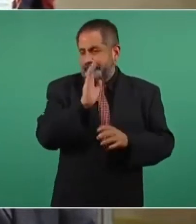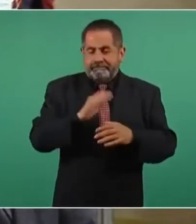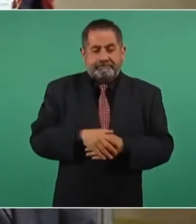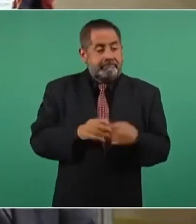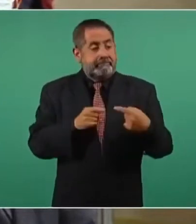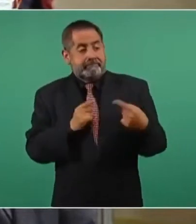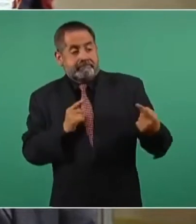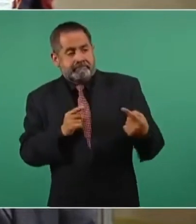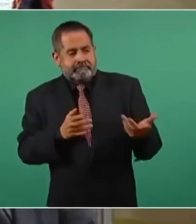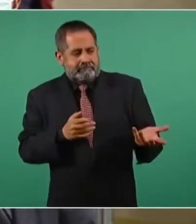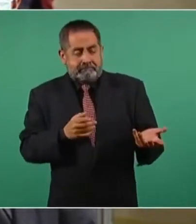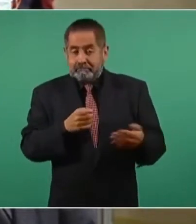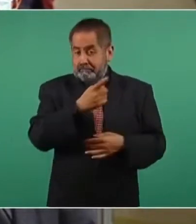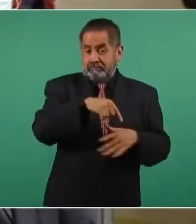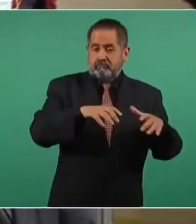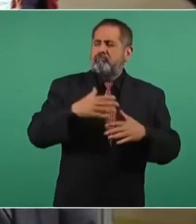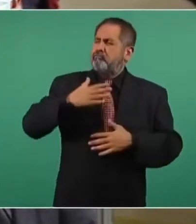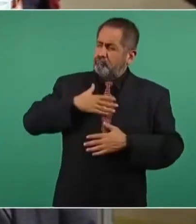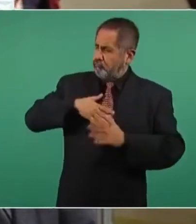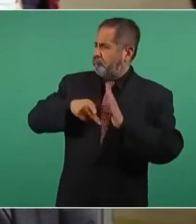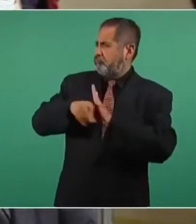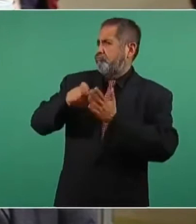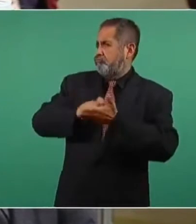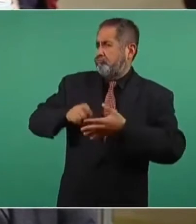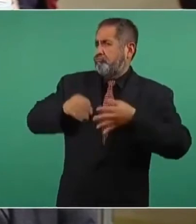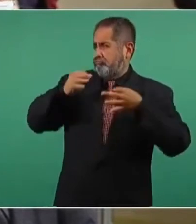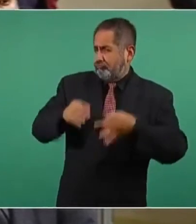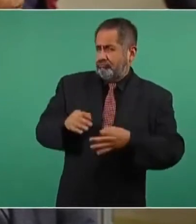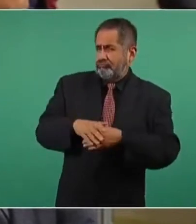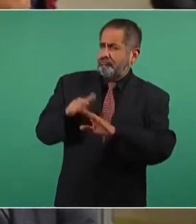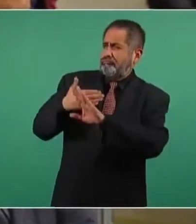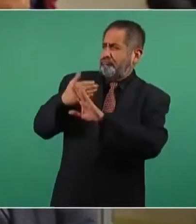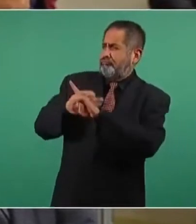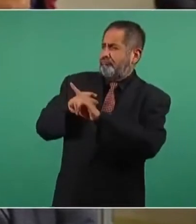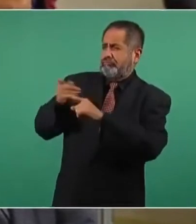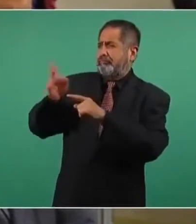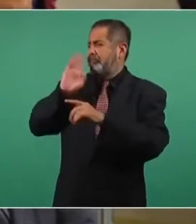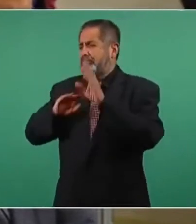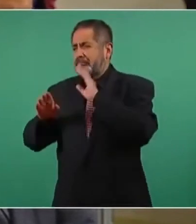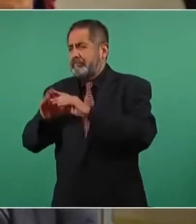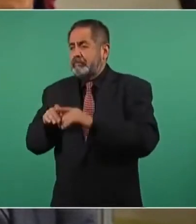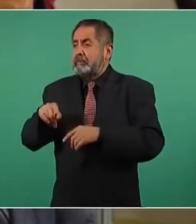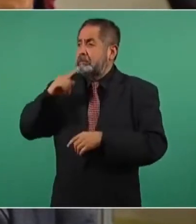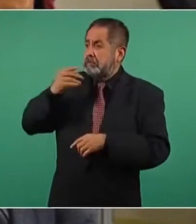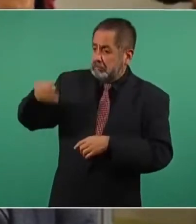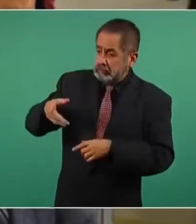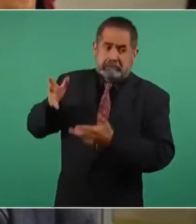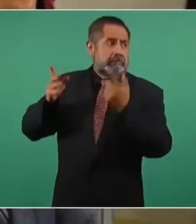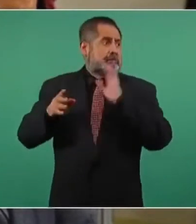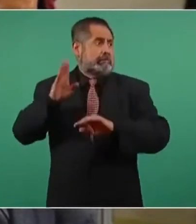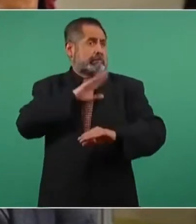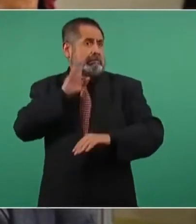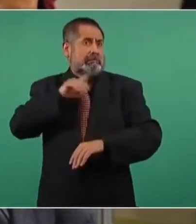todos ellos se autodenominan periodistas legítimos critican a usted hasta porque se le cae un lápiz en las